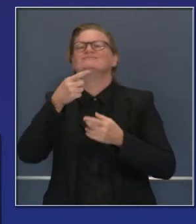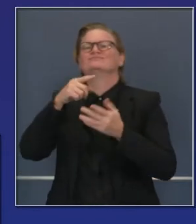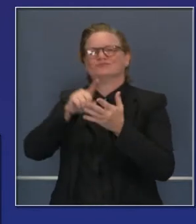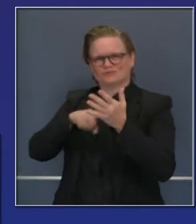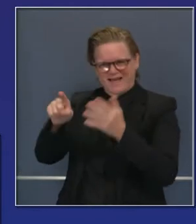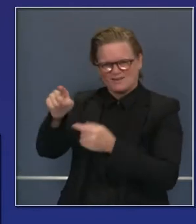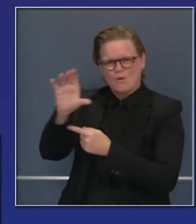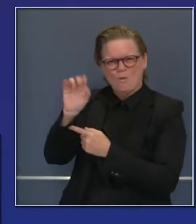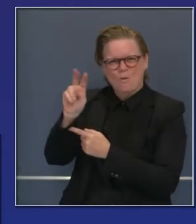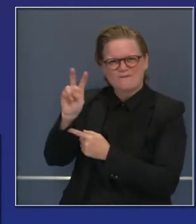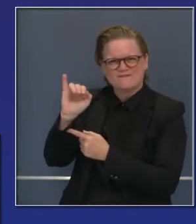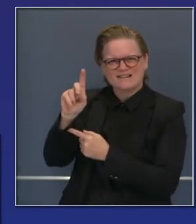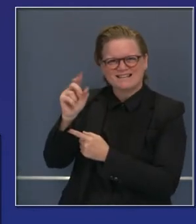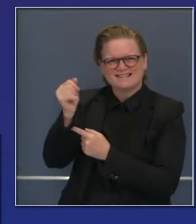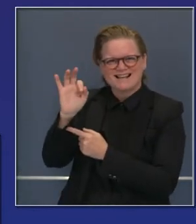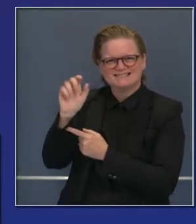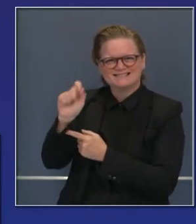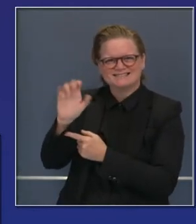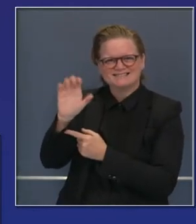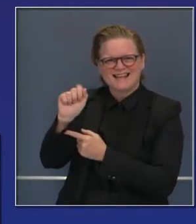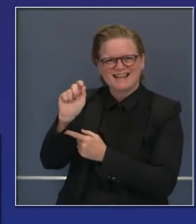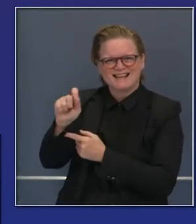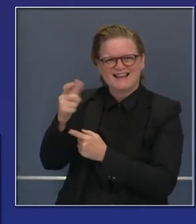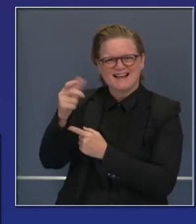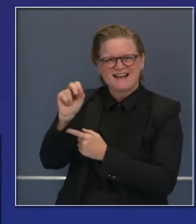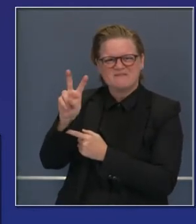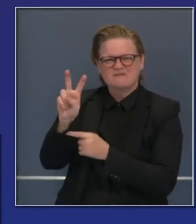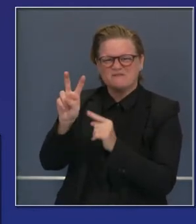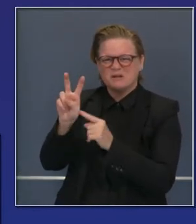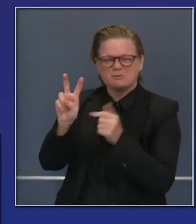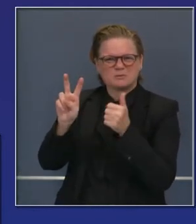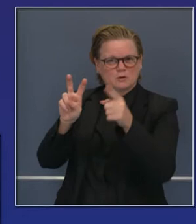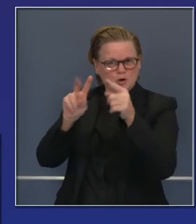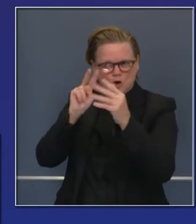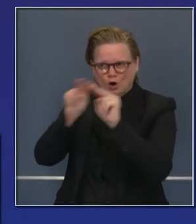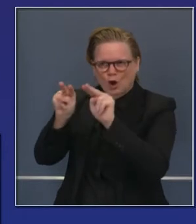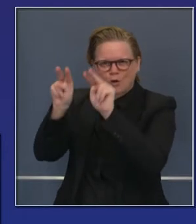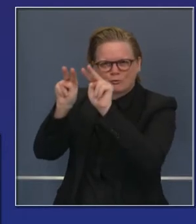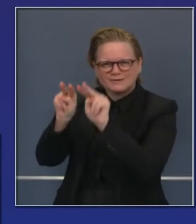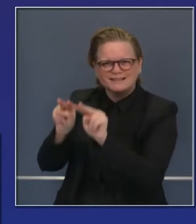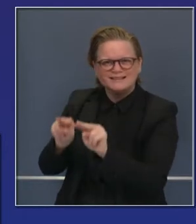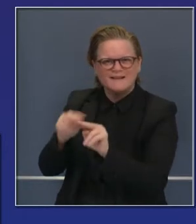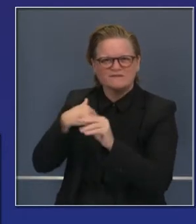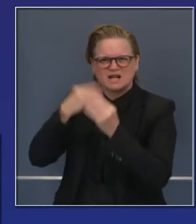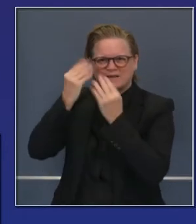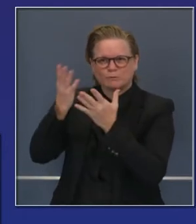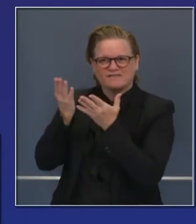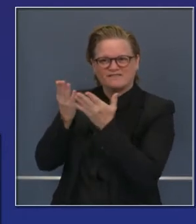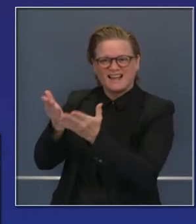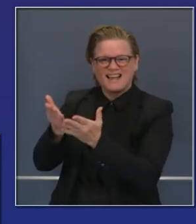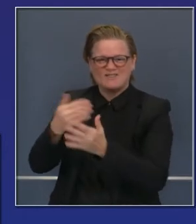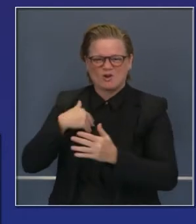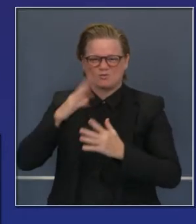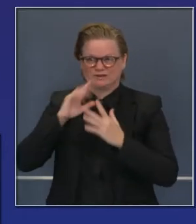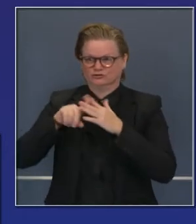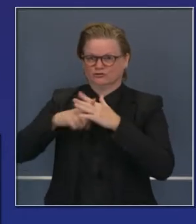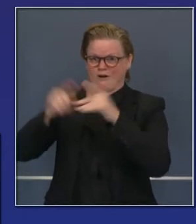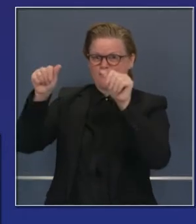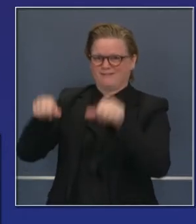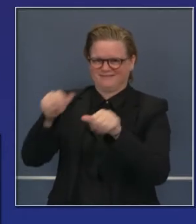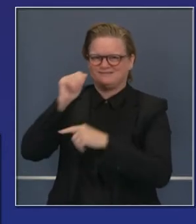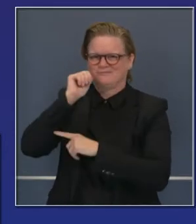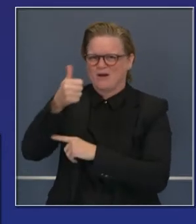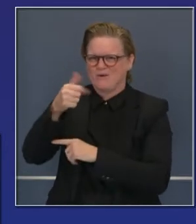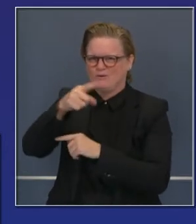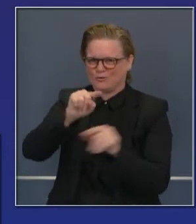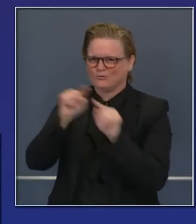dónde asistir para este programa que estará activo el 1 de diciembre. También